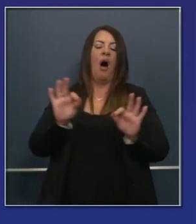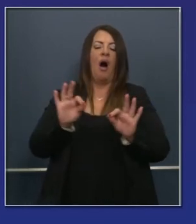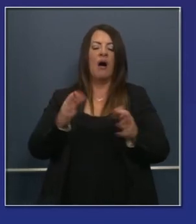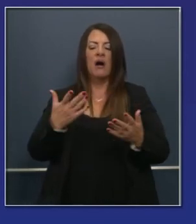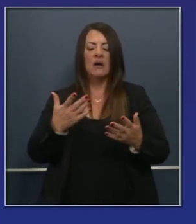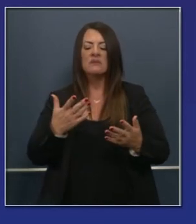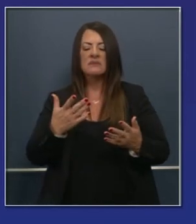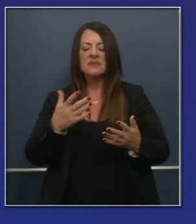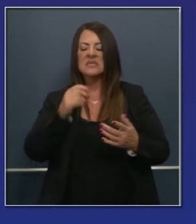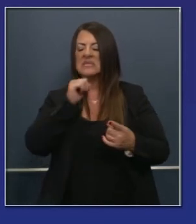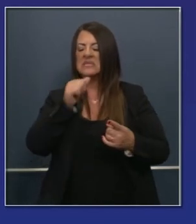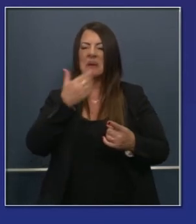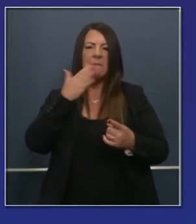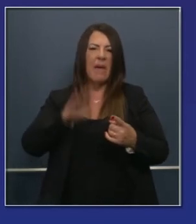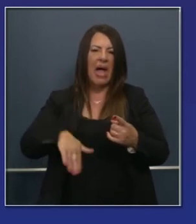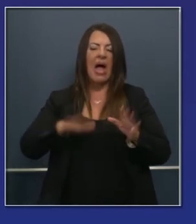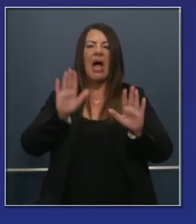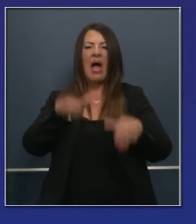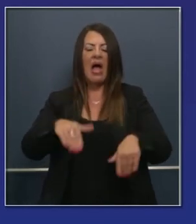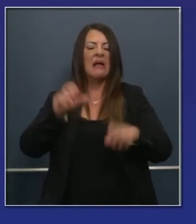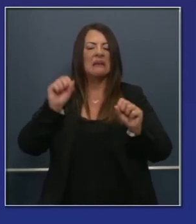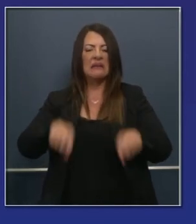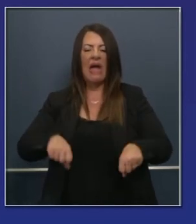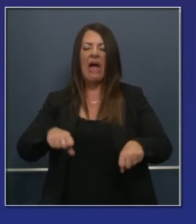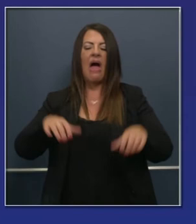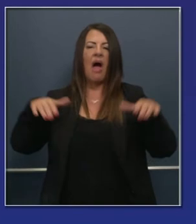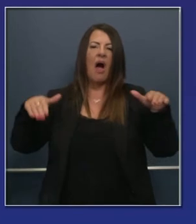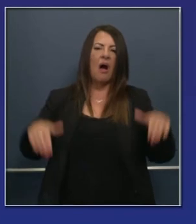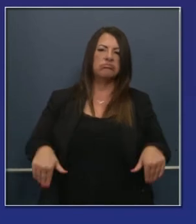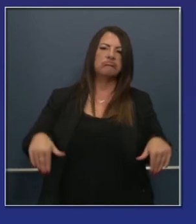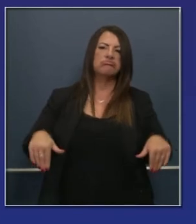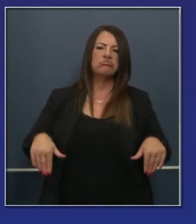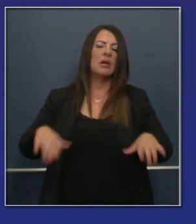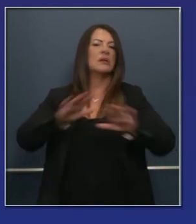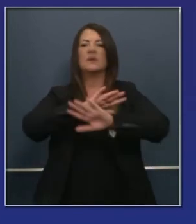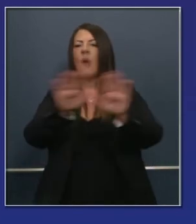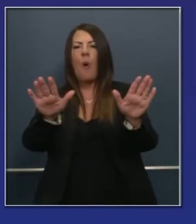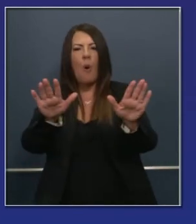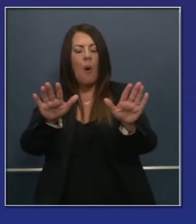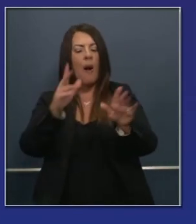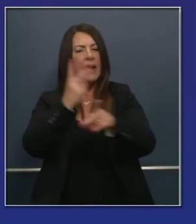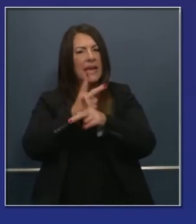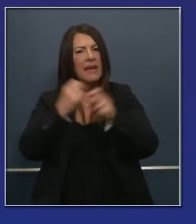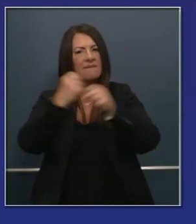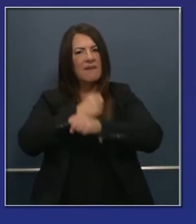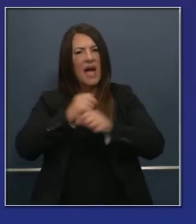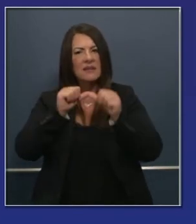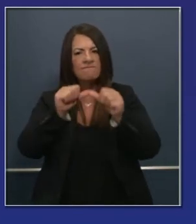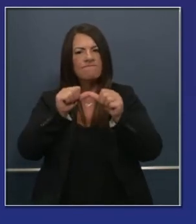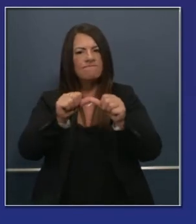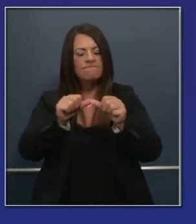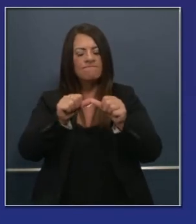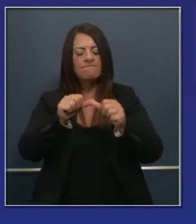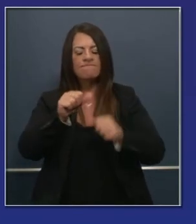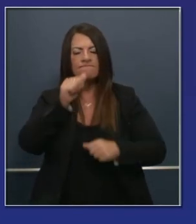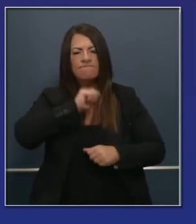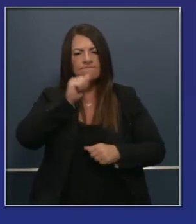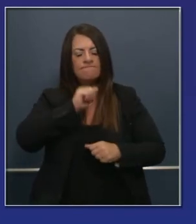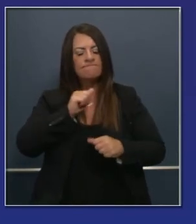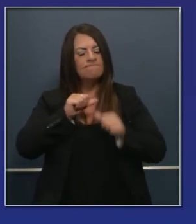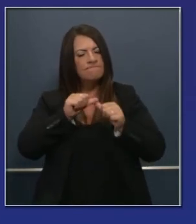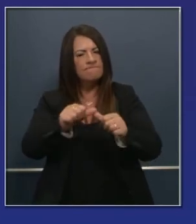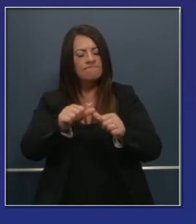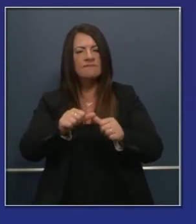de los 33,000 casos positivos y suponer cualquier cosa. La corriente a través de 14 días